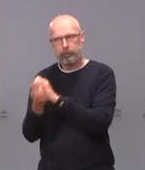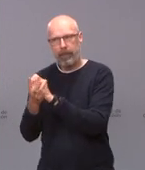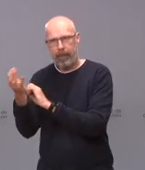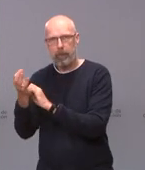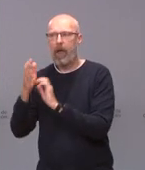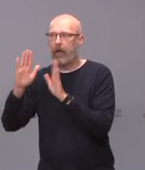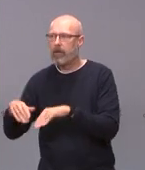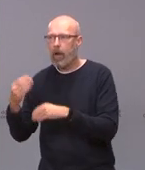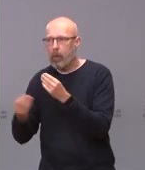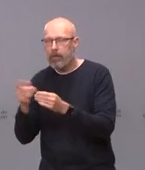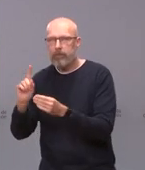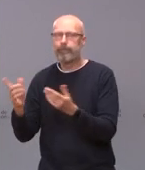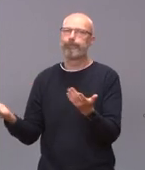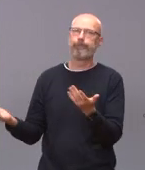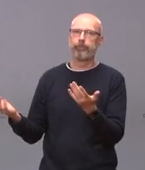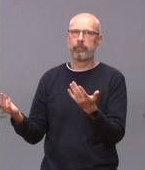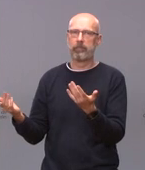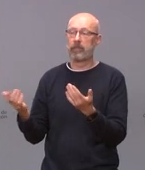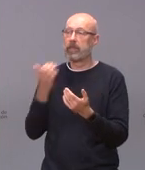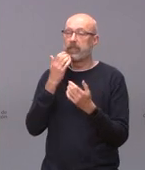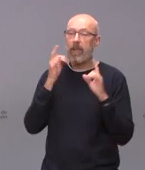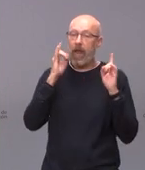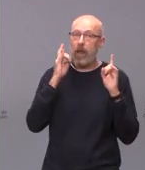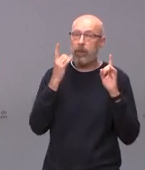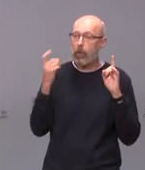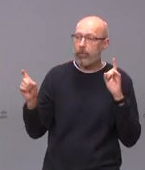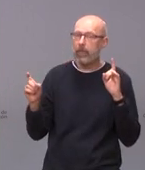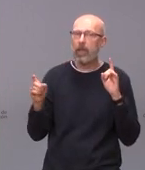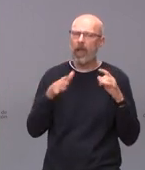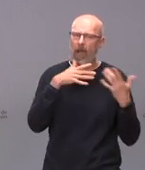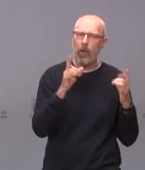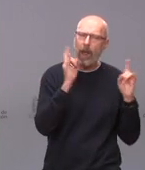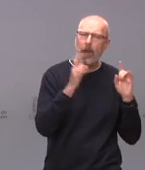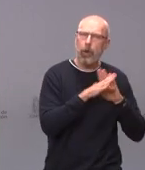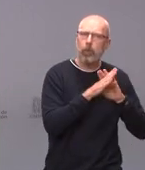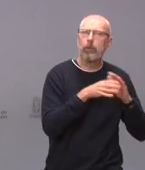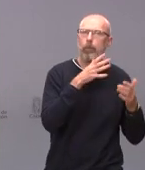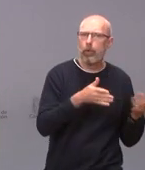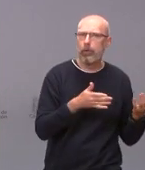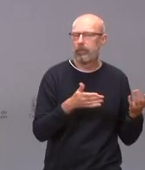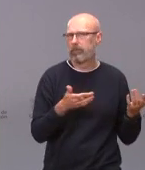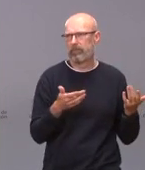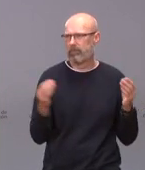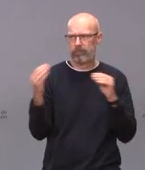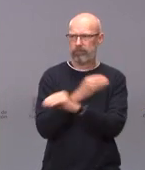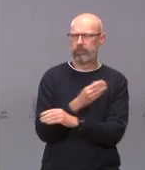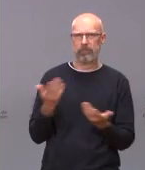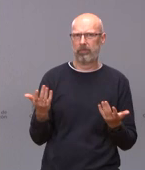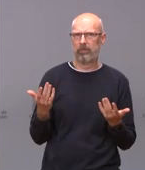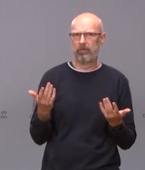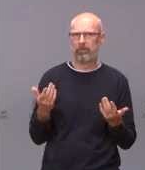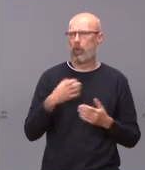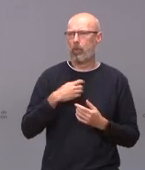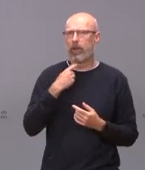entiendo por qué estamos en estado de alarma. Quiero decir, lo que no puede ser es cierto lo negro y lo blanco. Lo que no puede ser es que